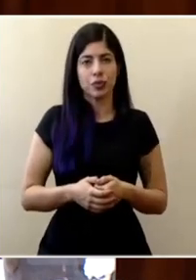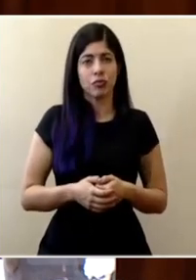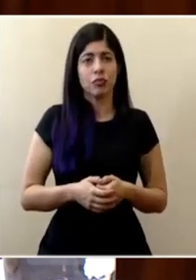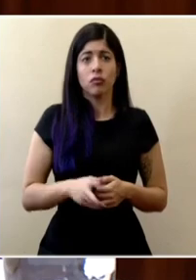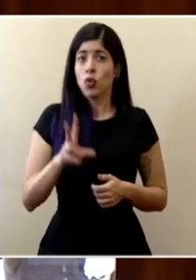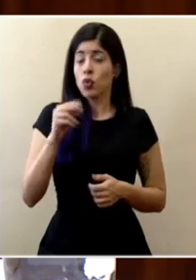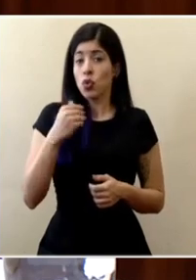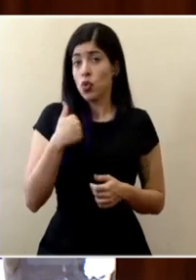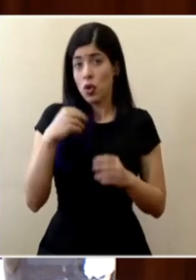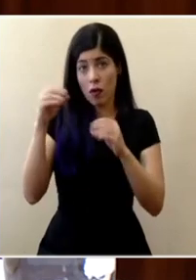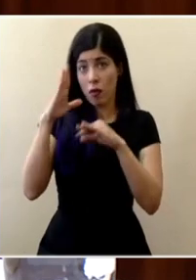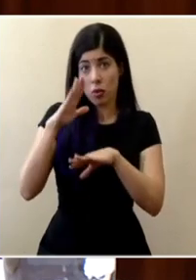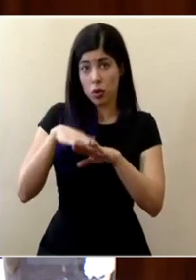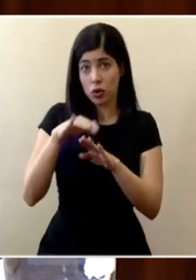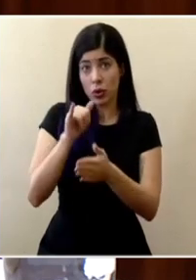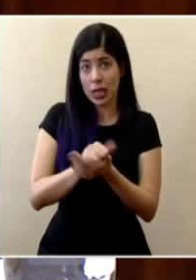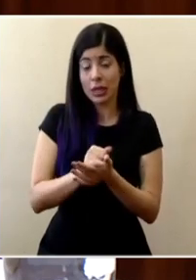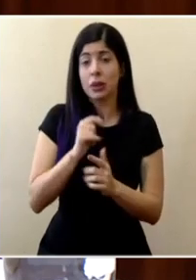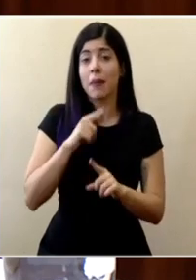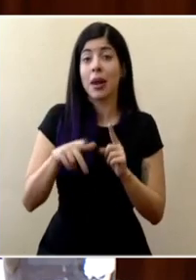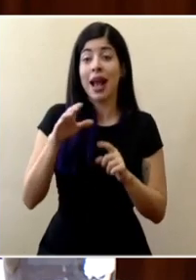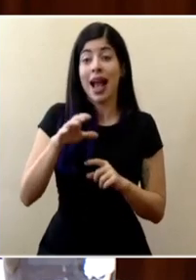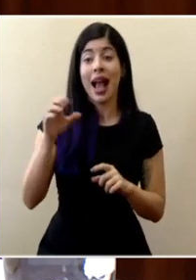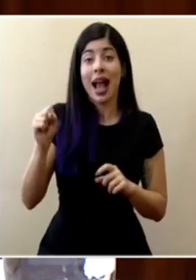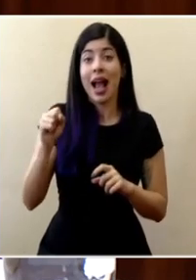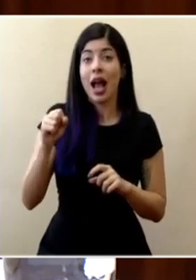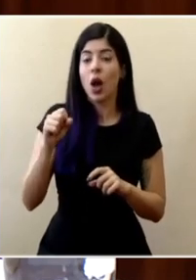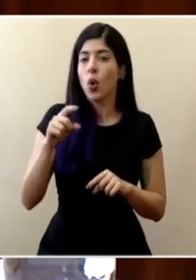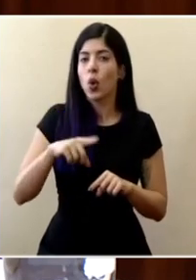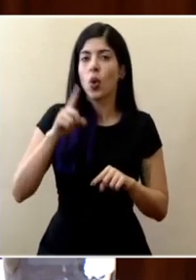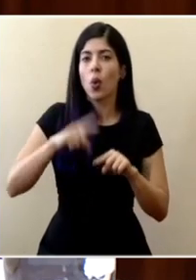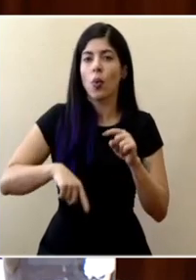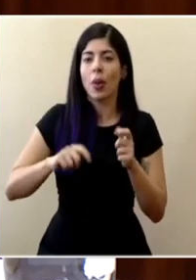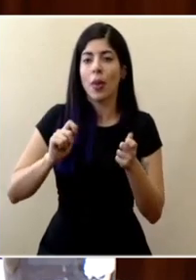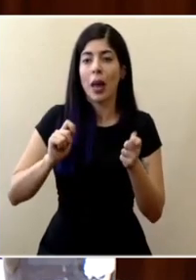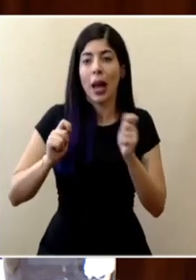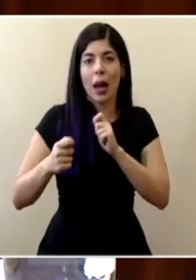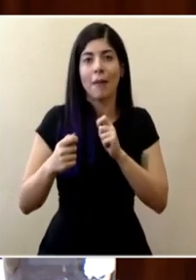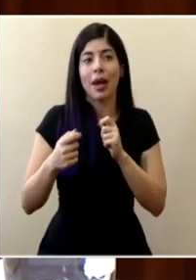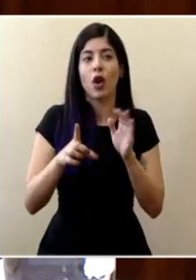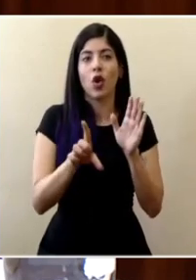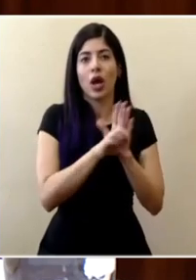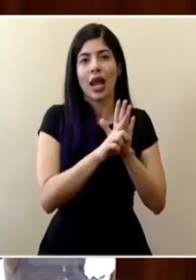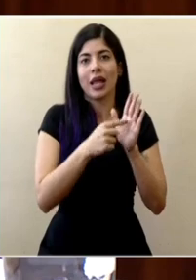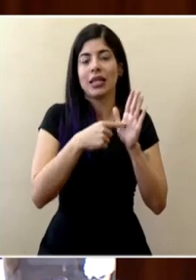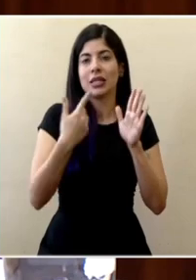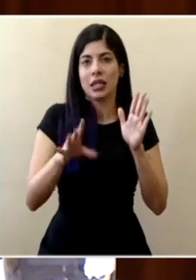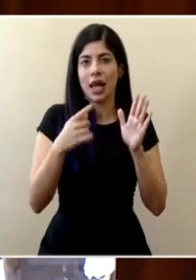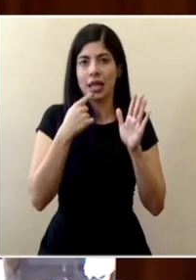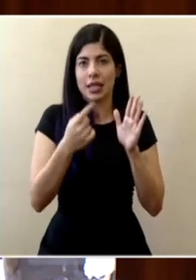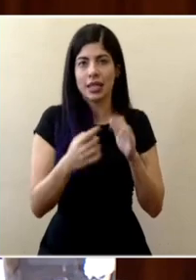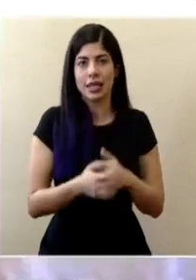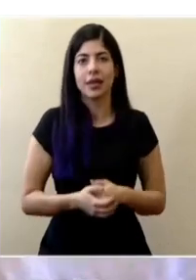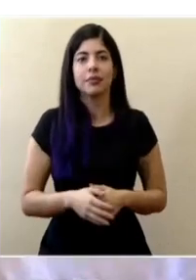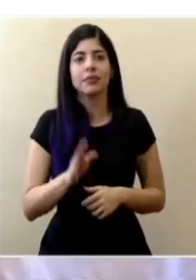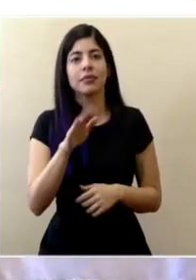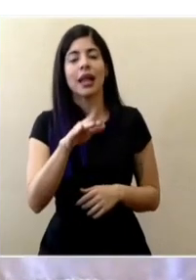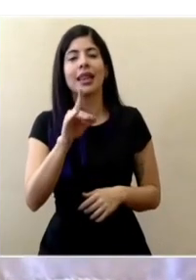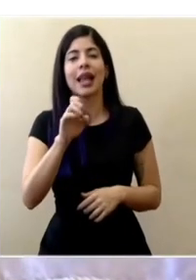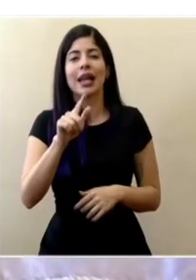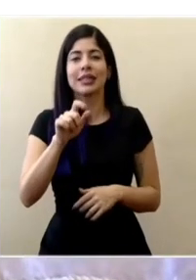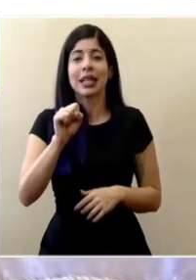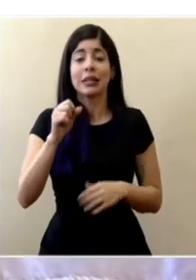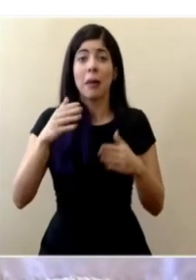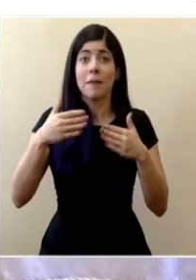No tengo información de eso pero lo que la Caja no puede es alterar lo que está por ley Para Don Daniel Salas